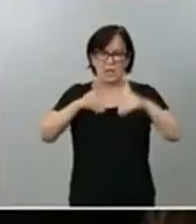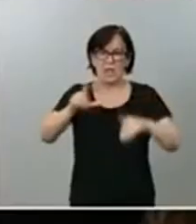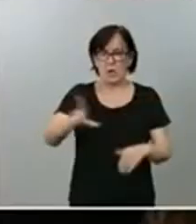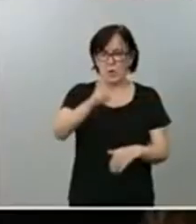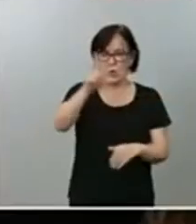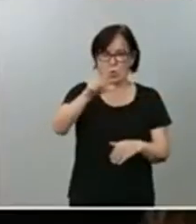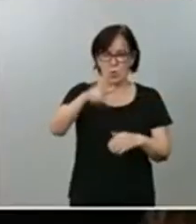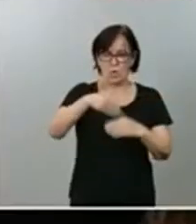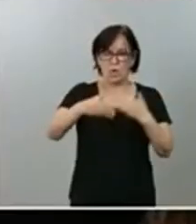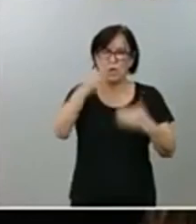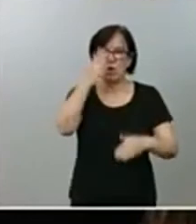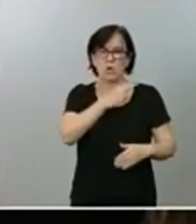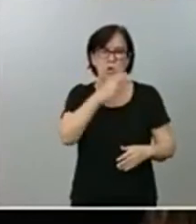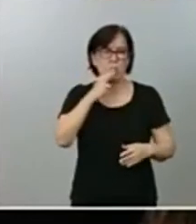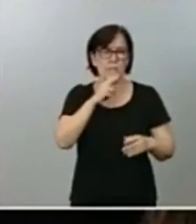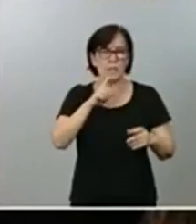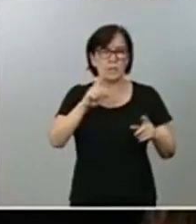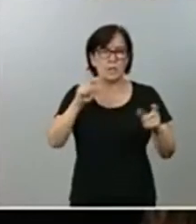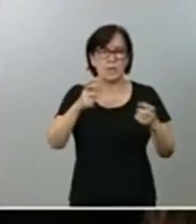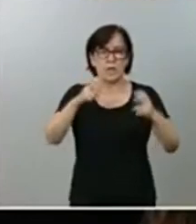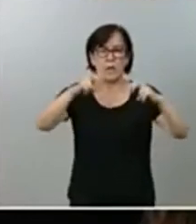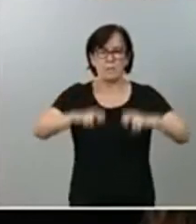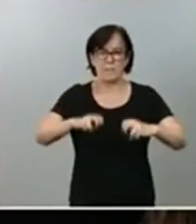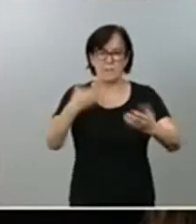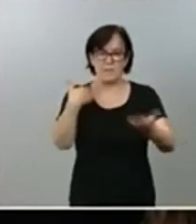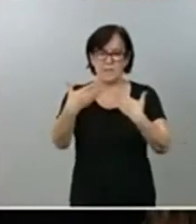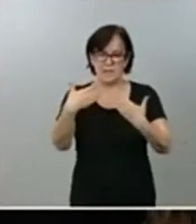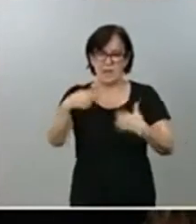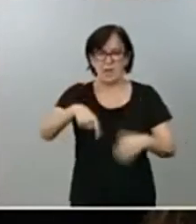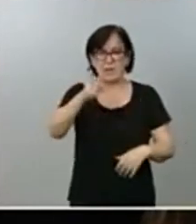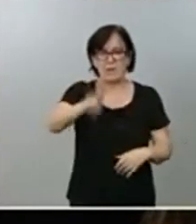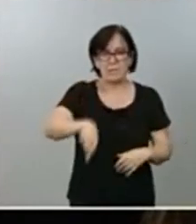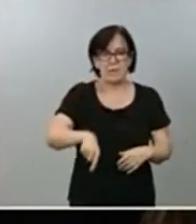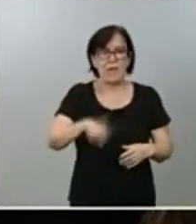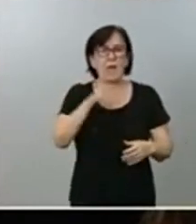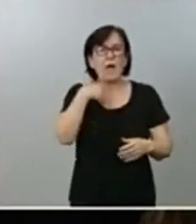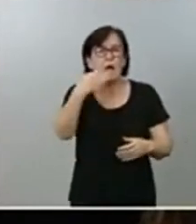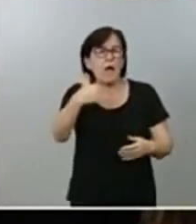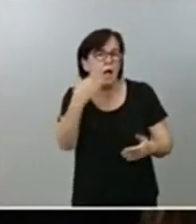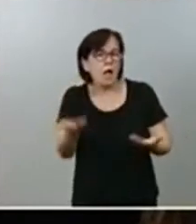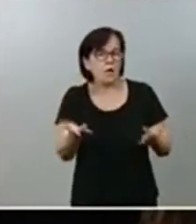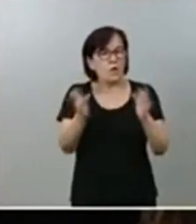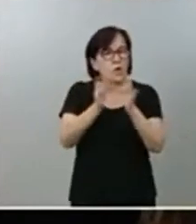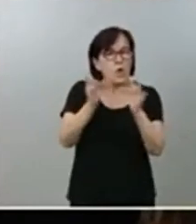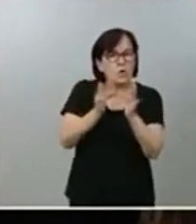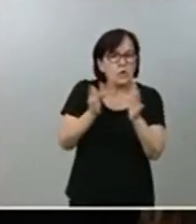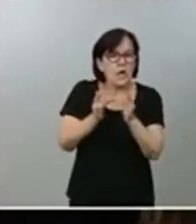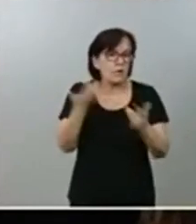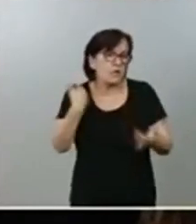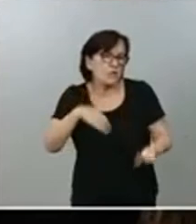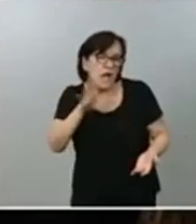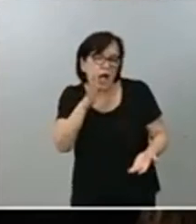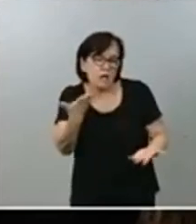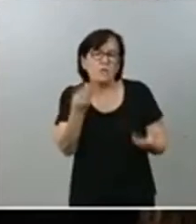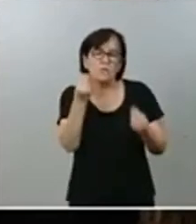comprometieron a reunir la mesa de diálogo este mes. ¿Ha habido algún tipo de contacto en este sentido? Muchas gracias.